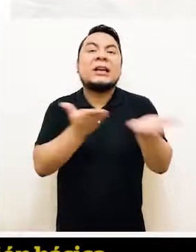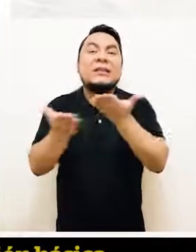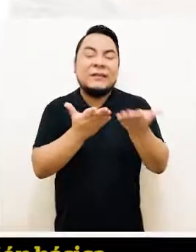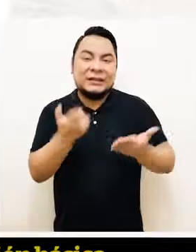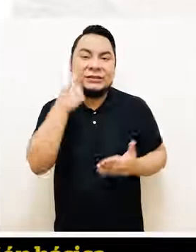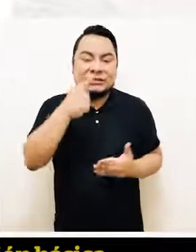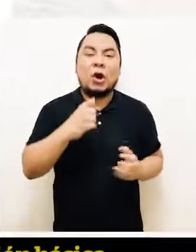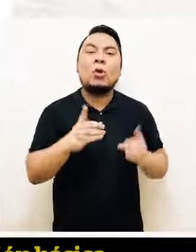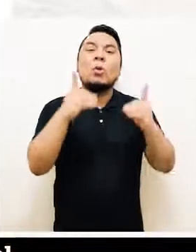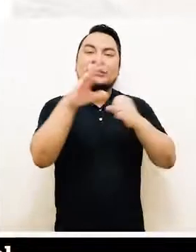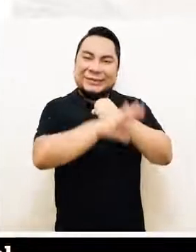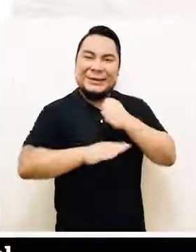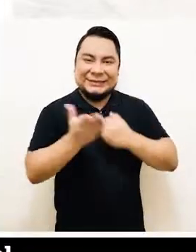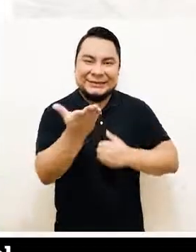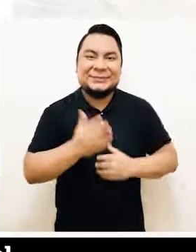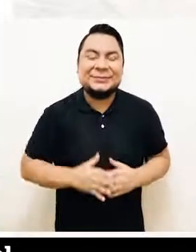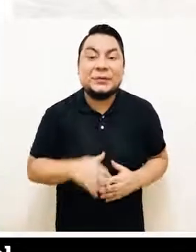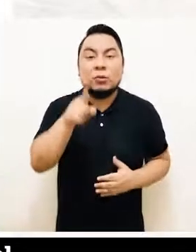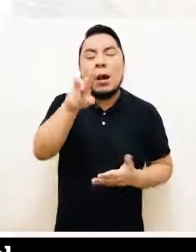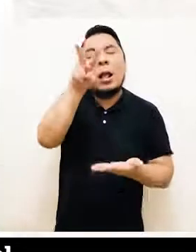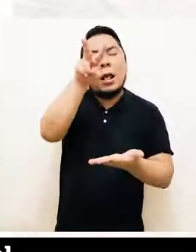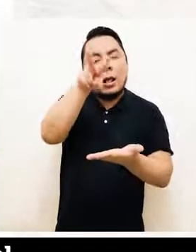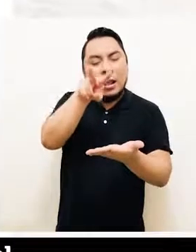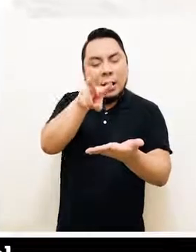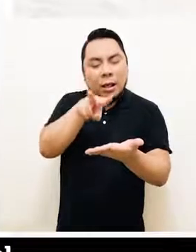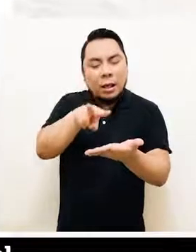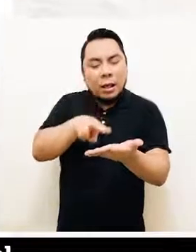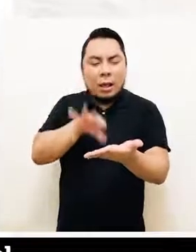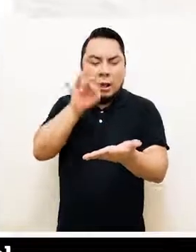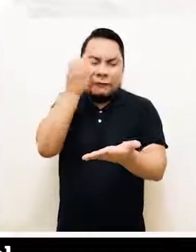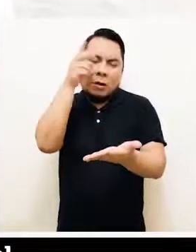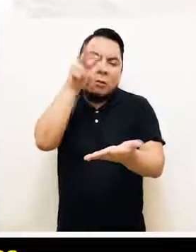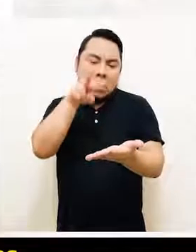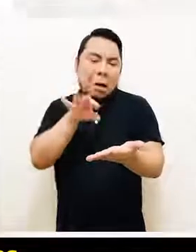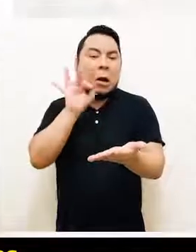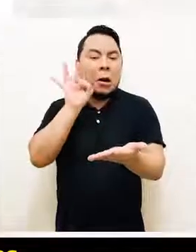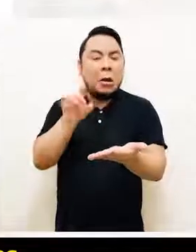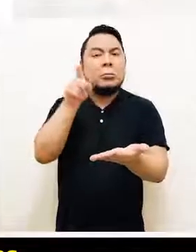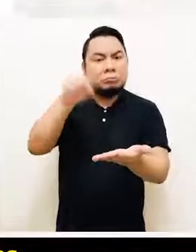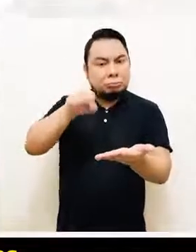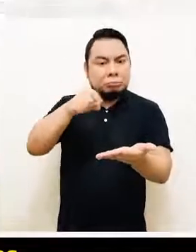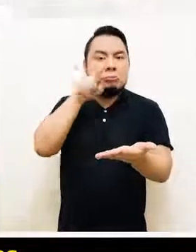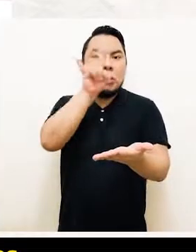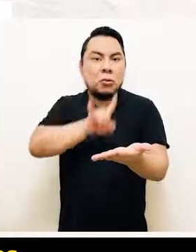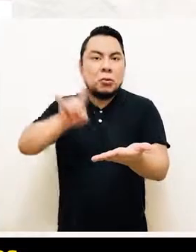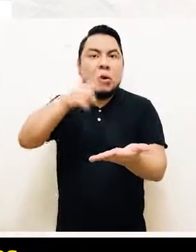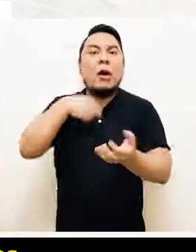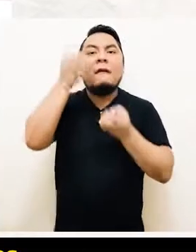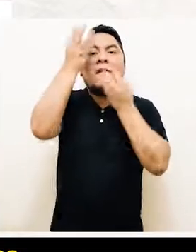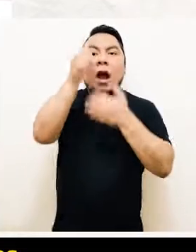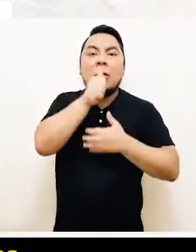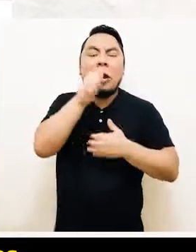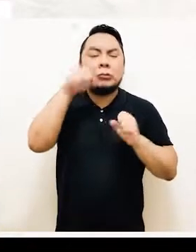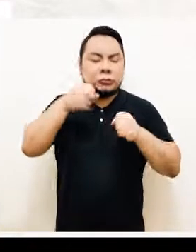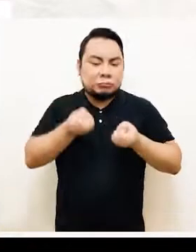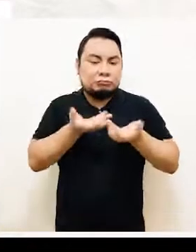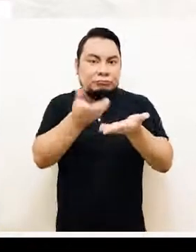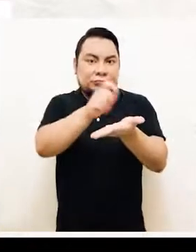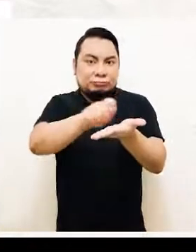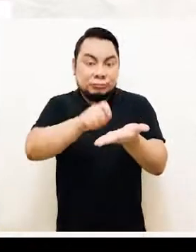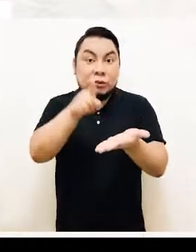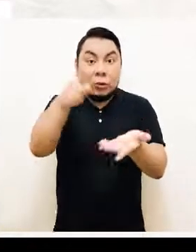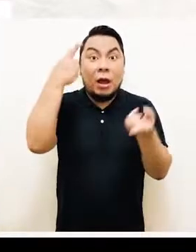de educación básica. Lee detenidamente la información sobre el consentimiento de uso de datos personales.